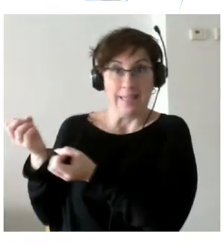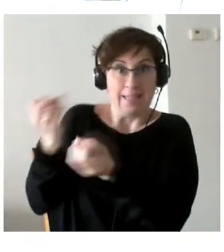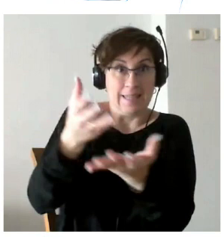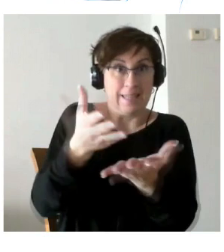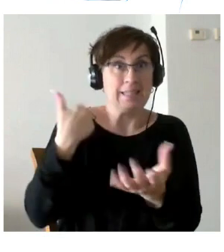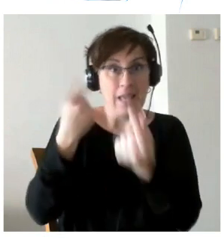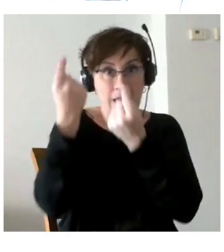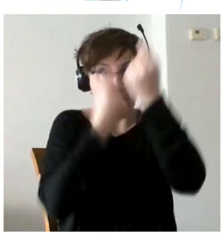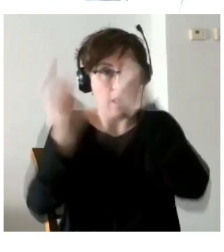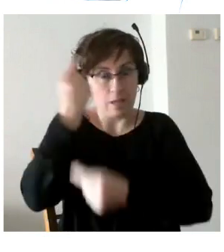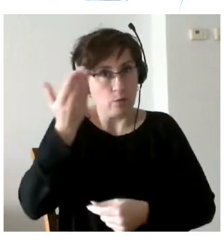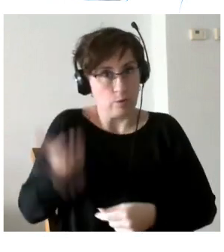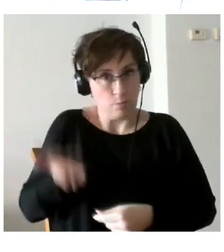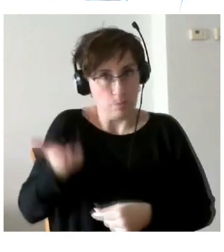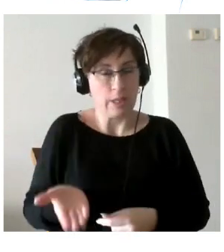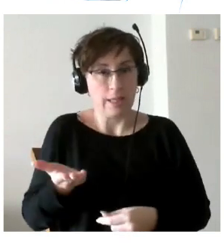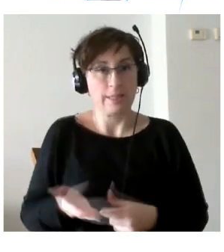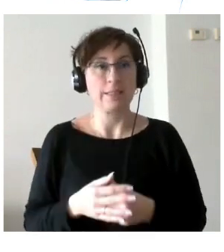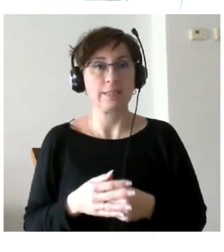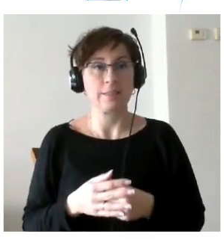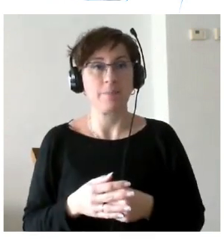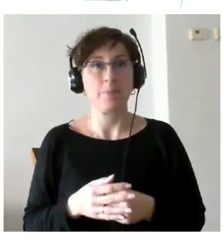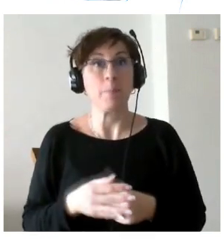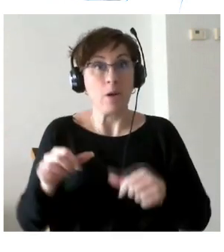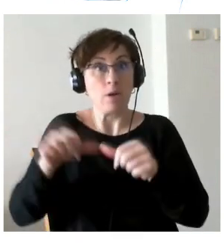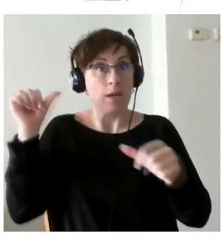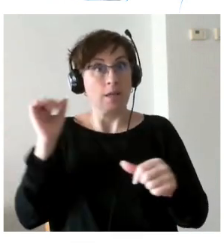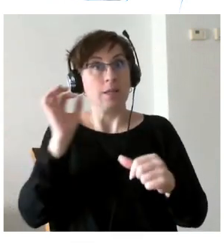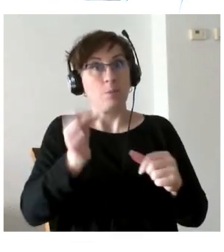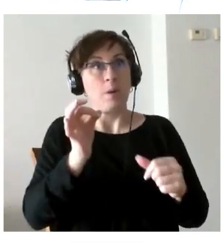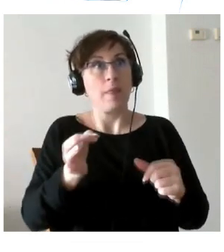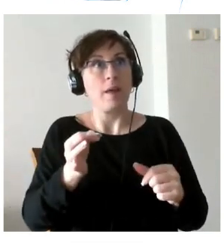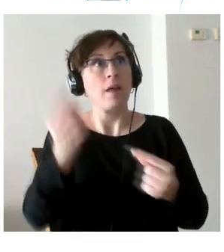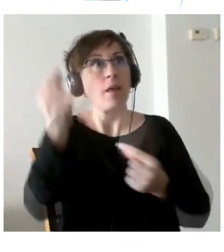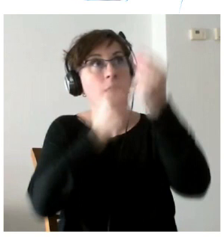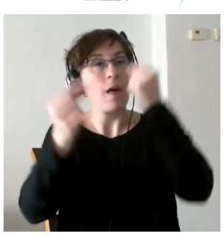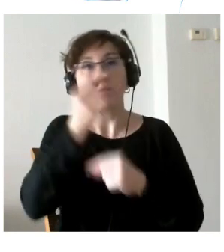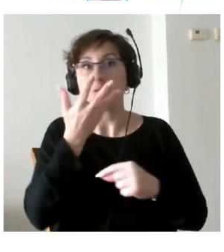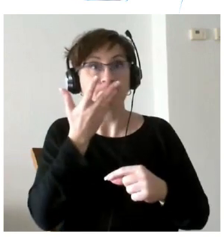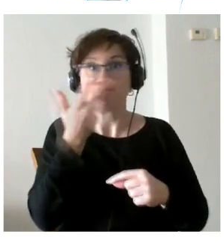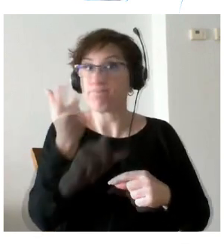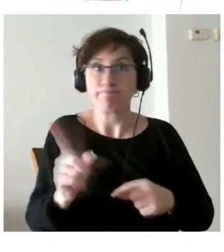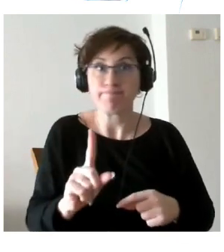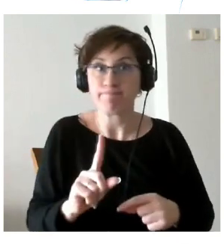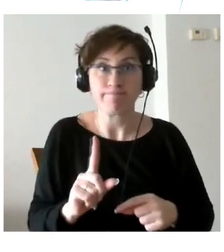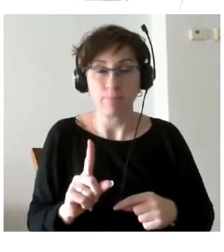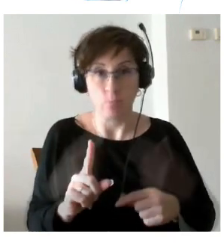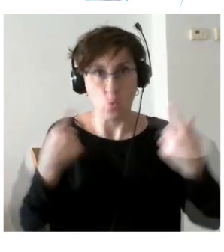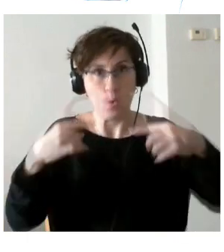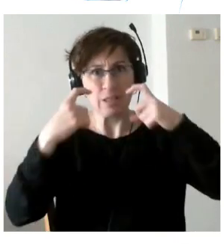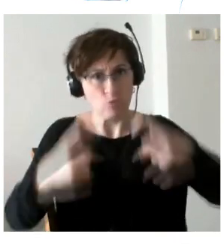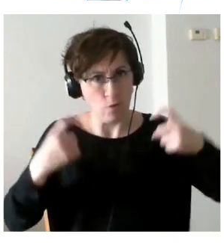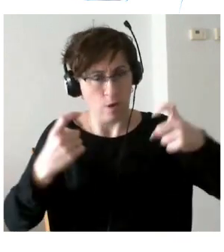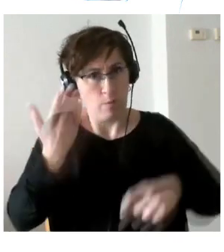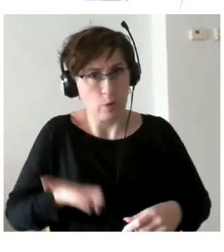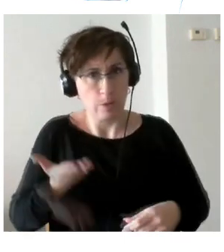muy relevantes y muy importantes y que eran desconocidos con anterioridad a ese gran esfuerzo que se hizo de investigación.